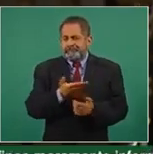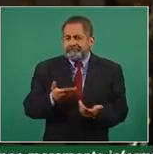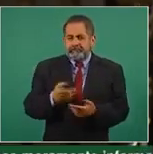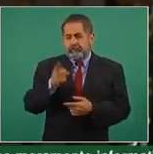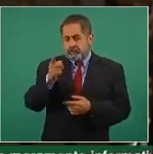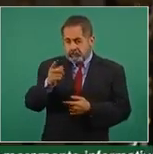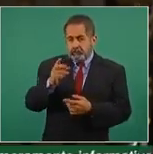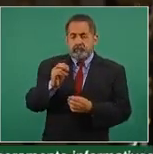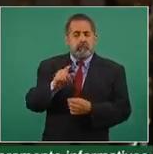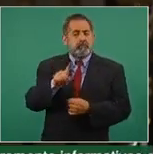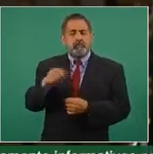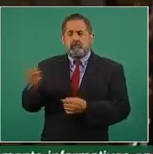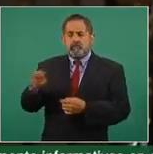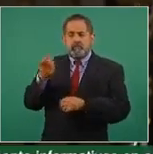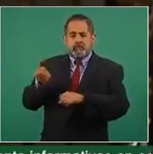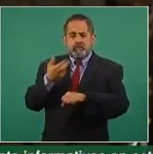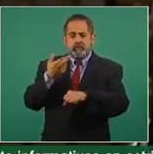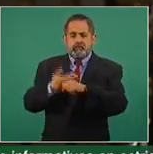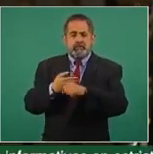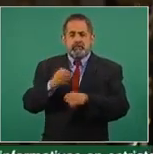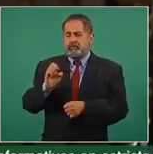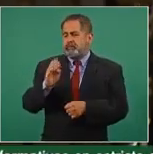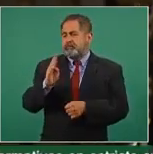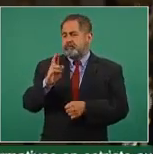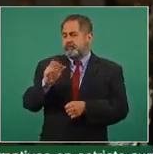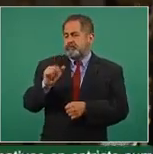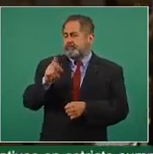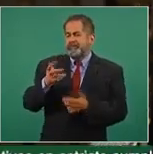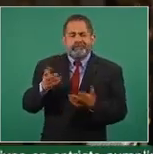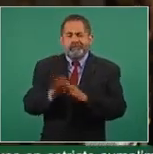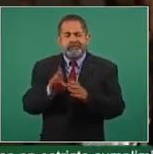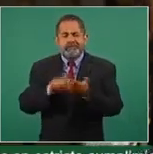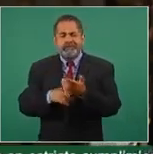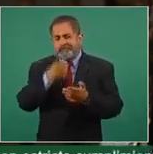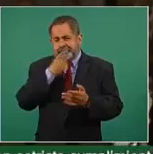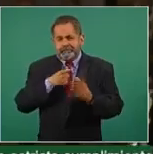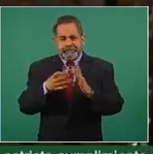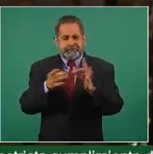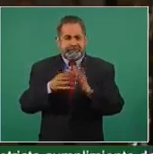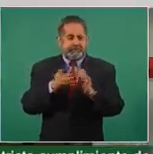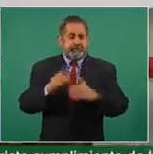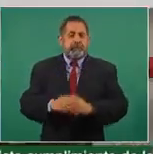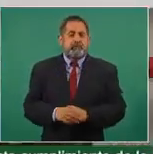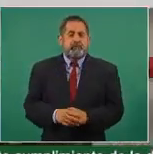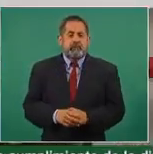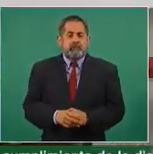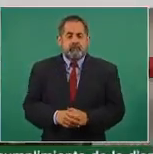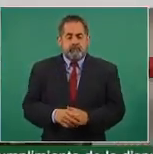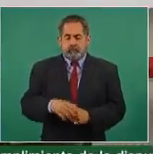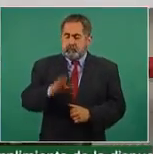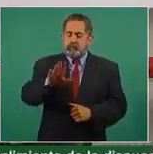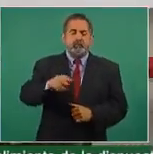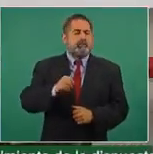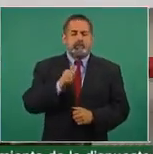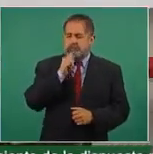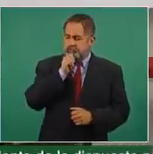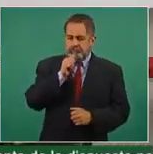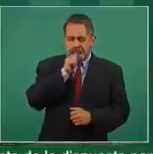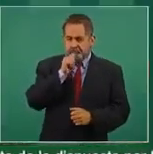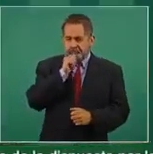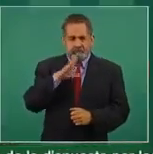será usted, si será el canciller Marcelo Ebrard. ¿Qué nos puede comentar de los detalles de esta visión? No tenemos todavía ninguna